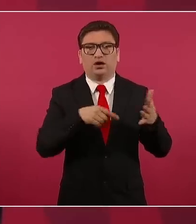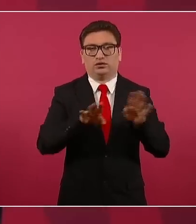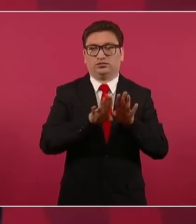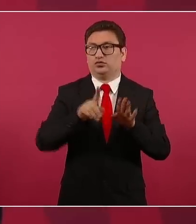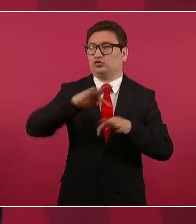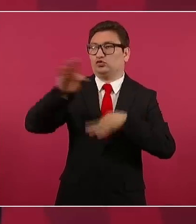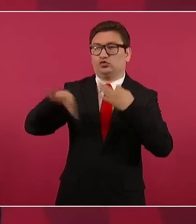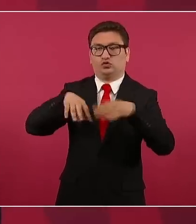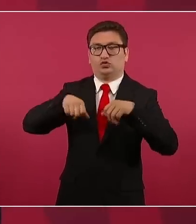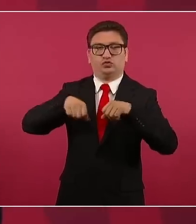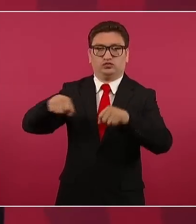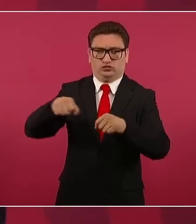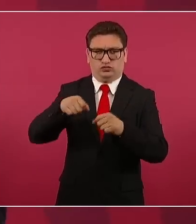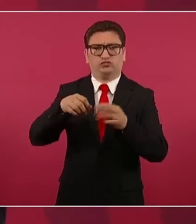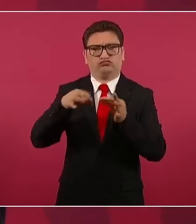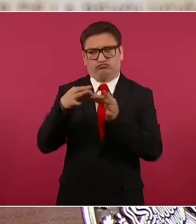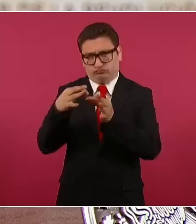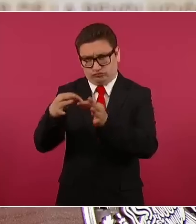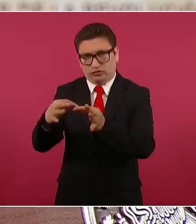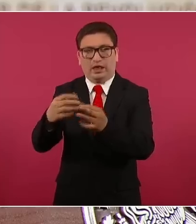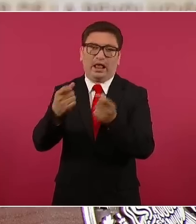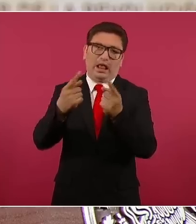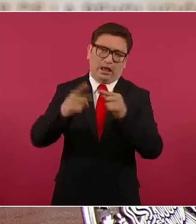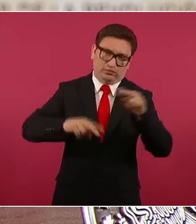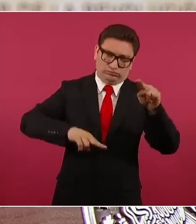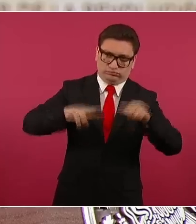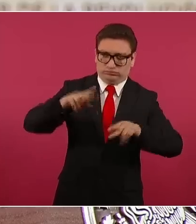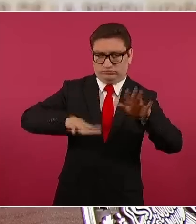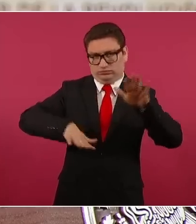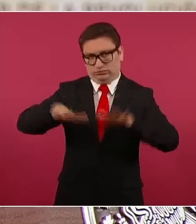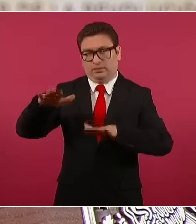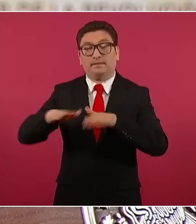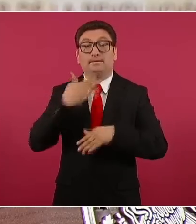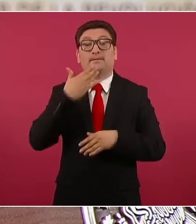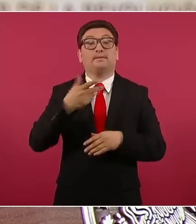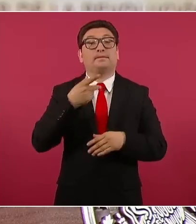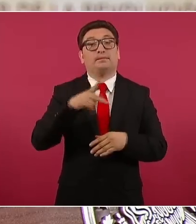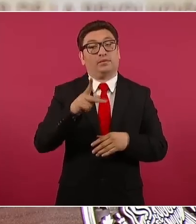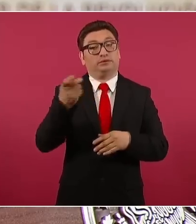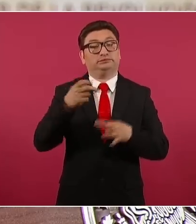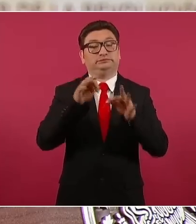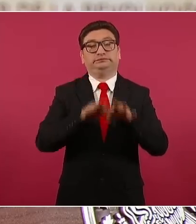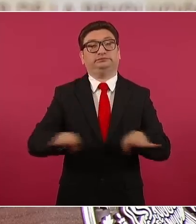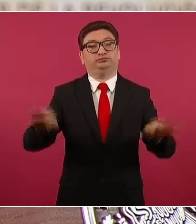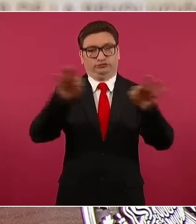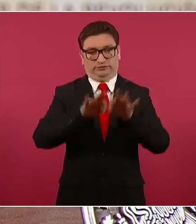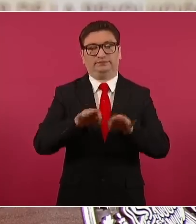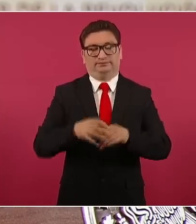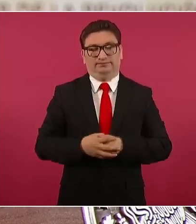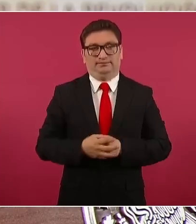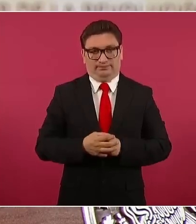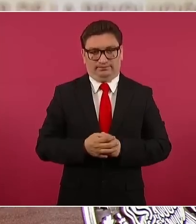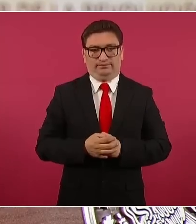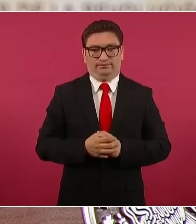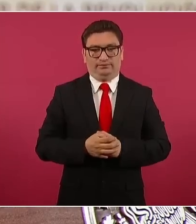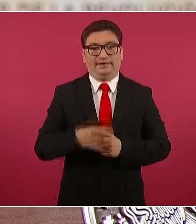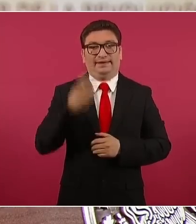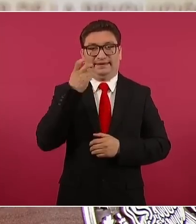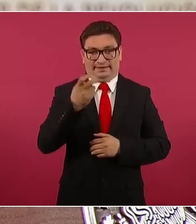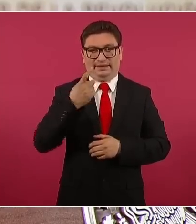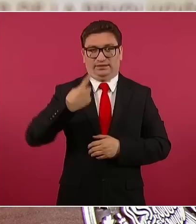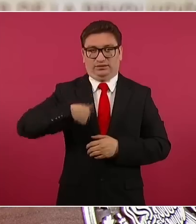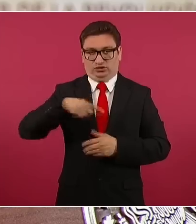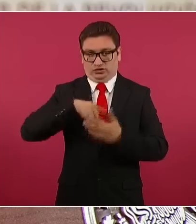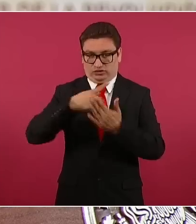cumpliendo, unos más, otros menos. Pero eso es muy importante también, es parte del plan